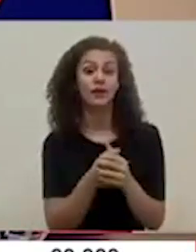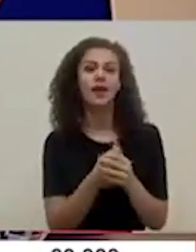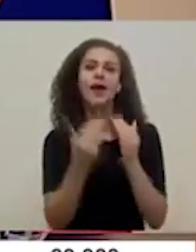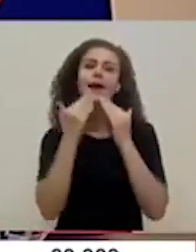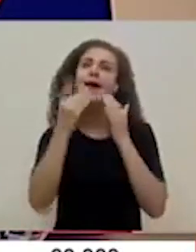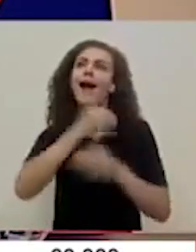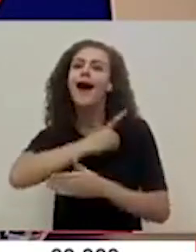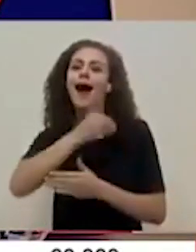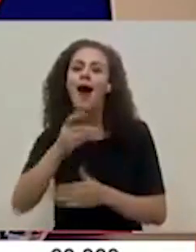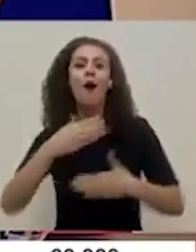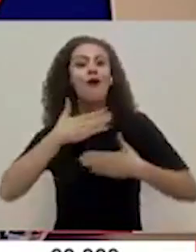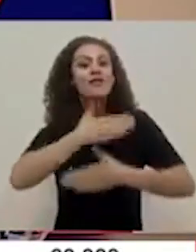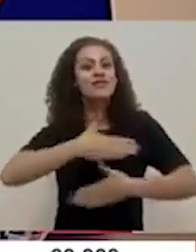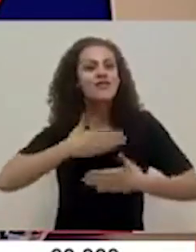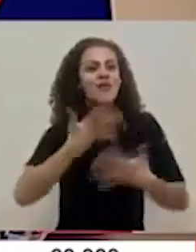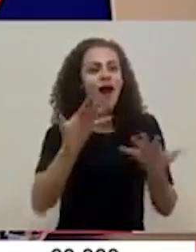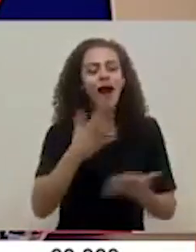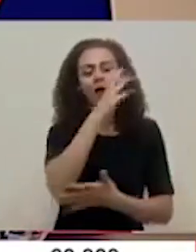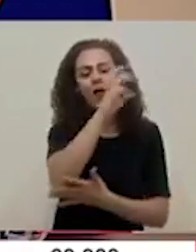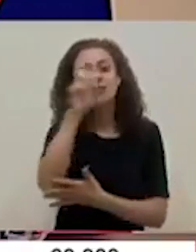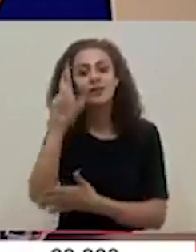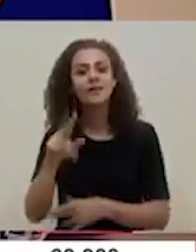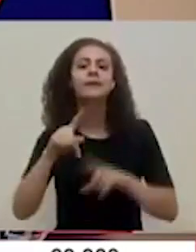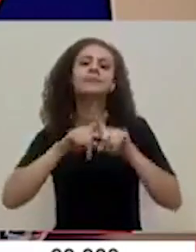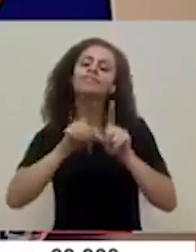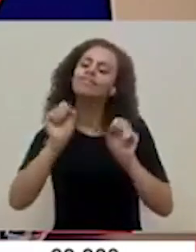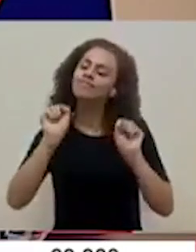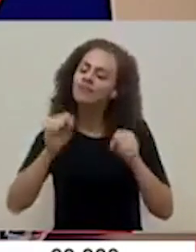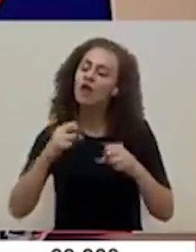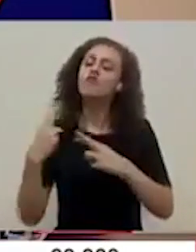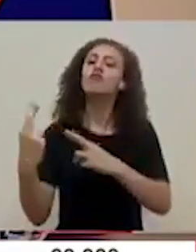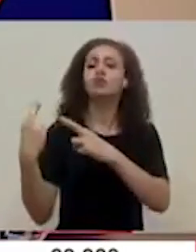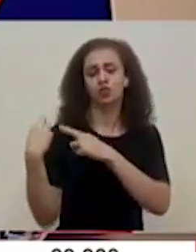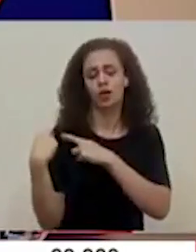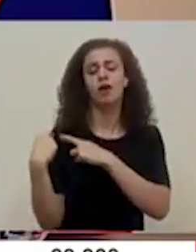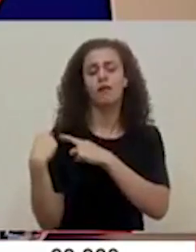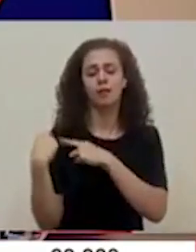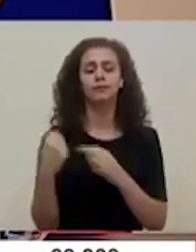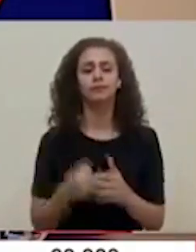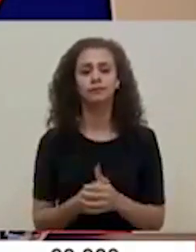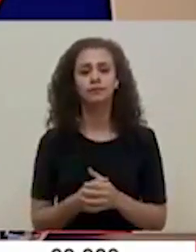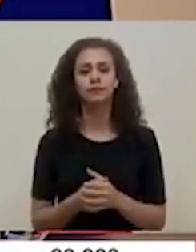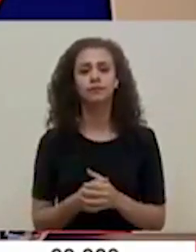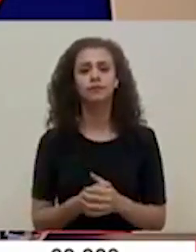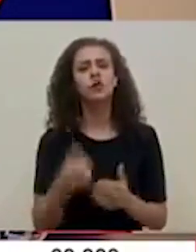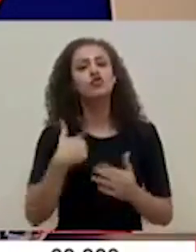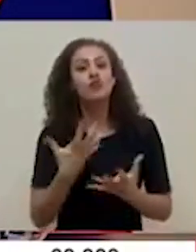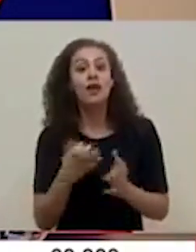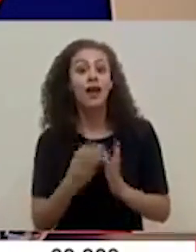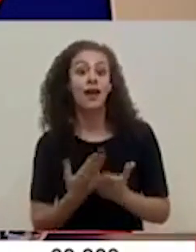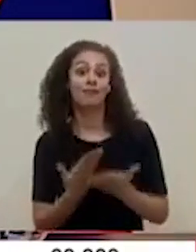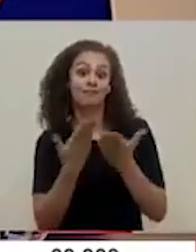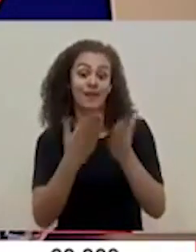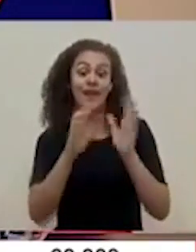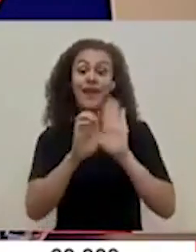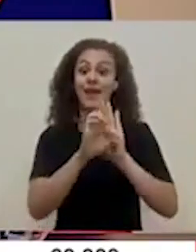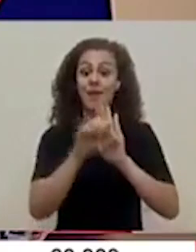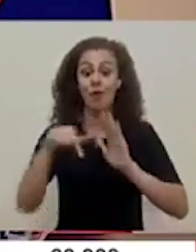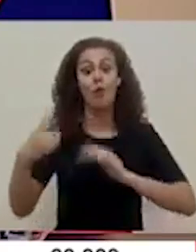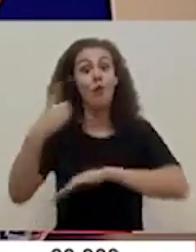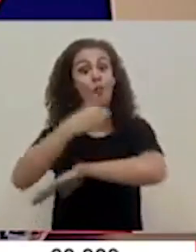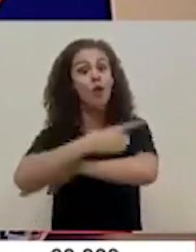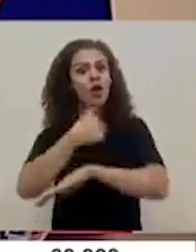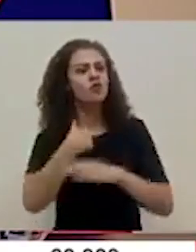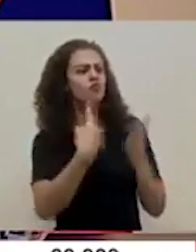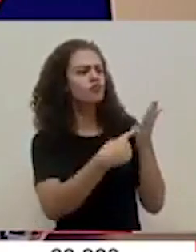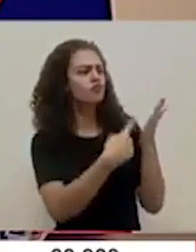gracias a Dios, de disfrutar de Costa Rica, pero tenemos que hacerlo de manera responsable. Les quiero dar un ejemplo. El día de hoy conversé